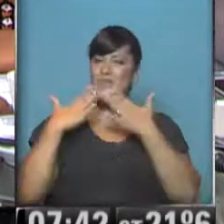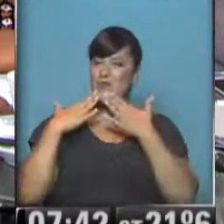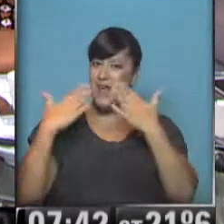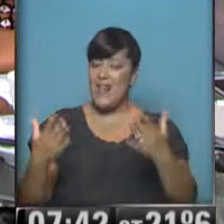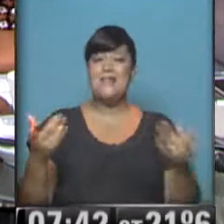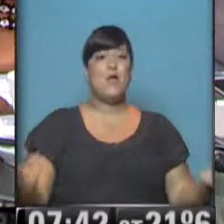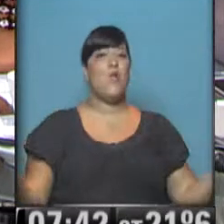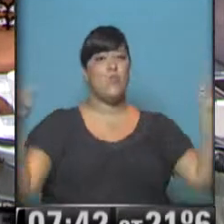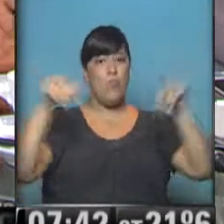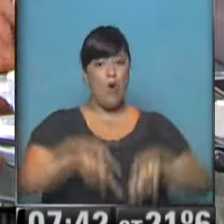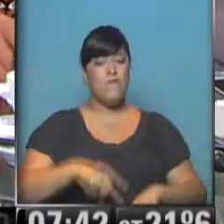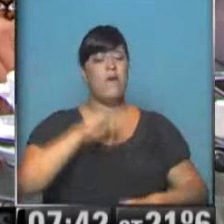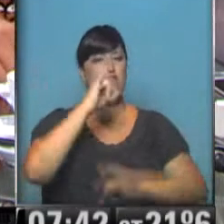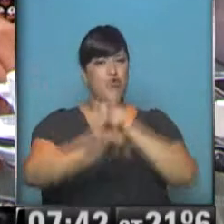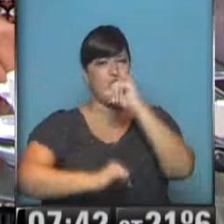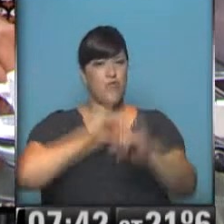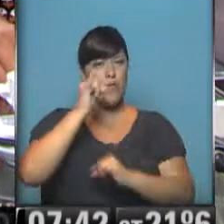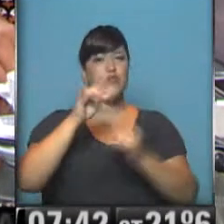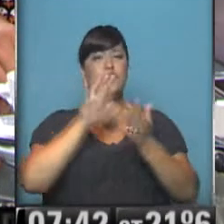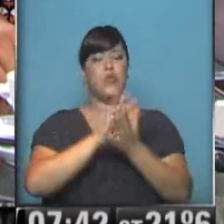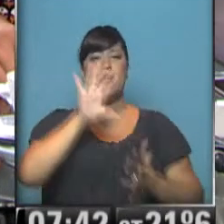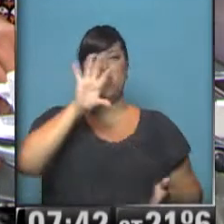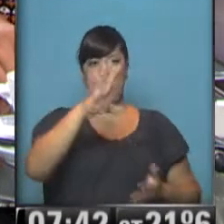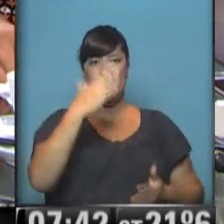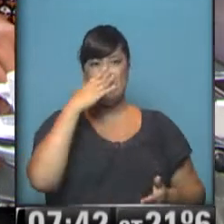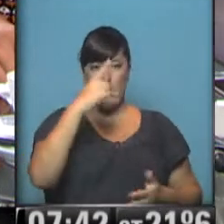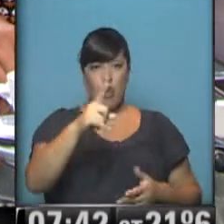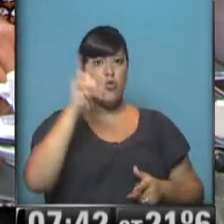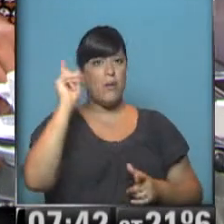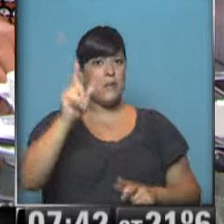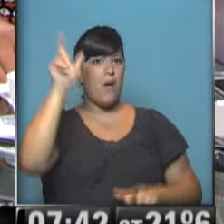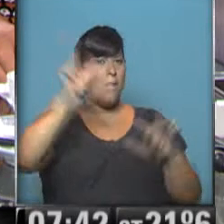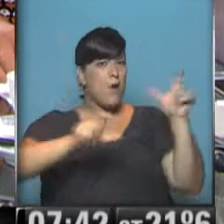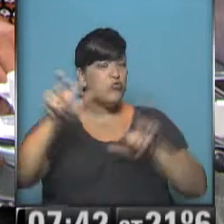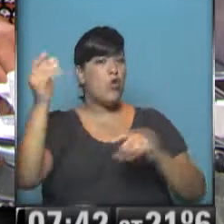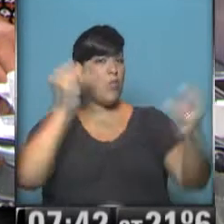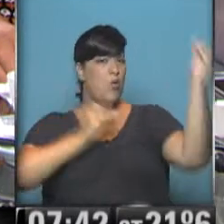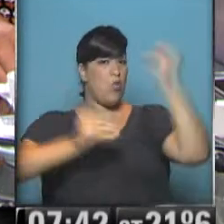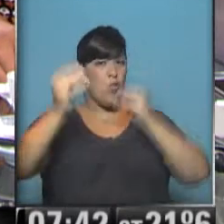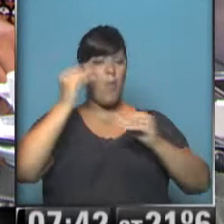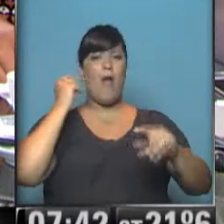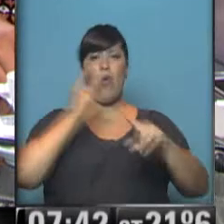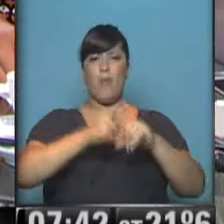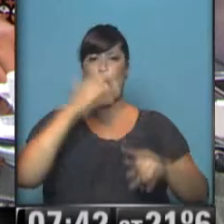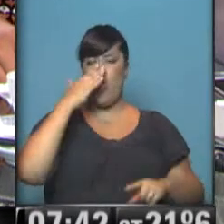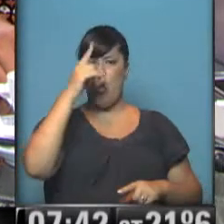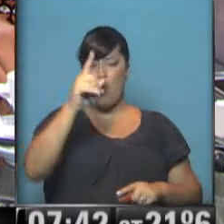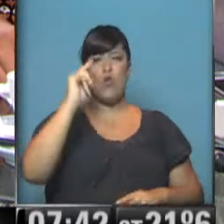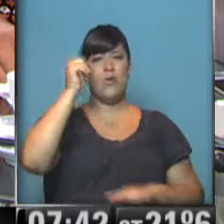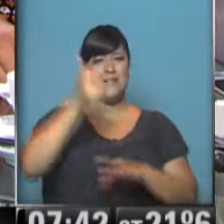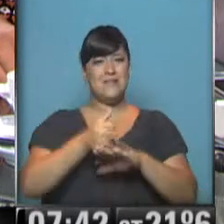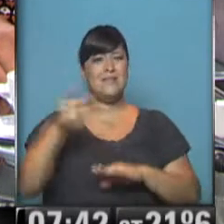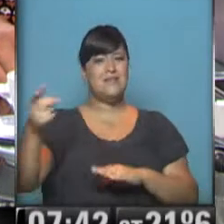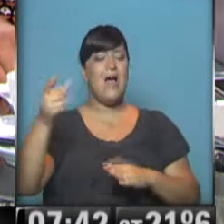Y volvemos, porque seguimos atentos a las informaciones en Córdoba. Y a la preocupación que tenemos los argentinos por lo que está pasando justamente allí. Daniel Paselini es Ministro de